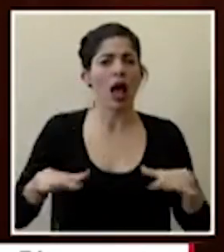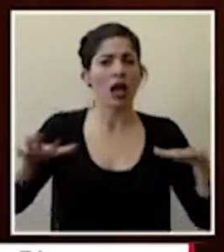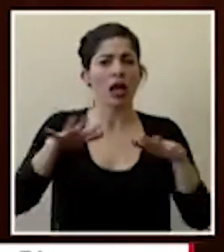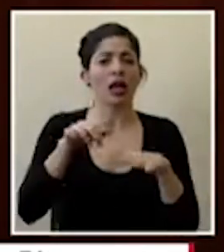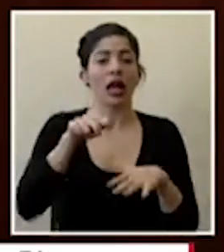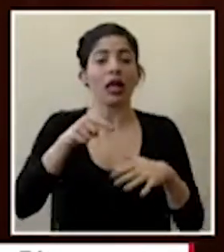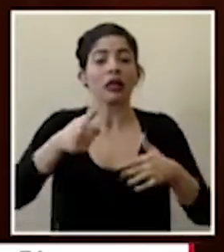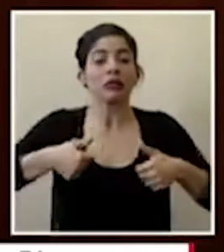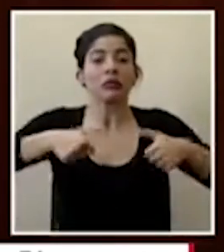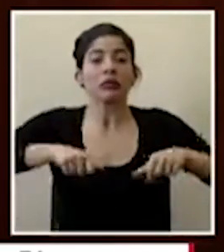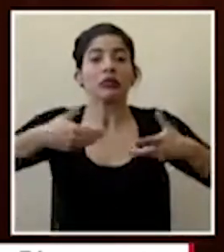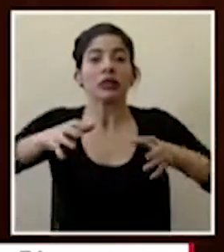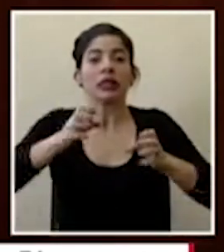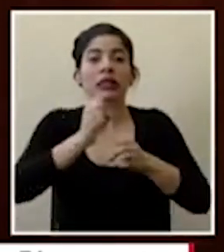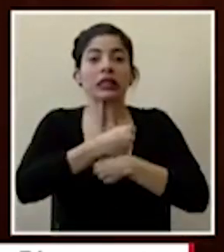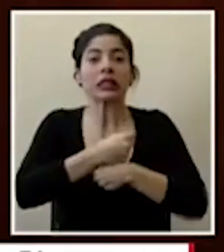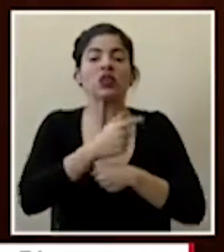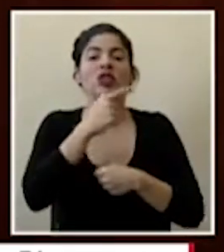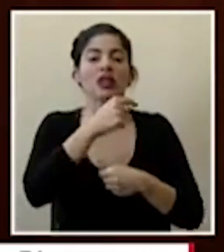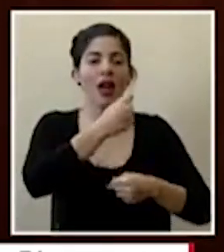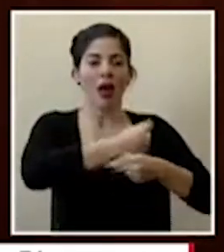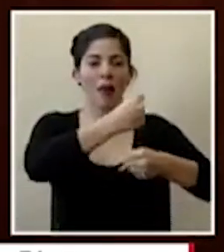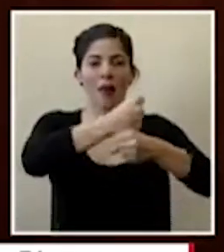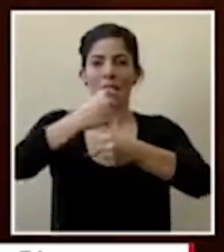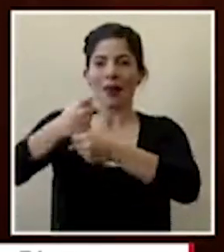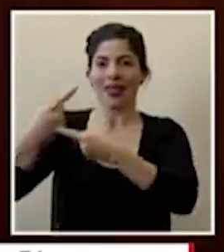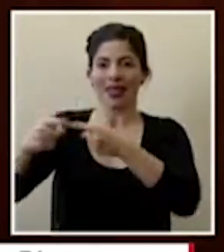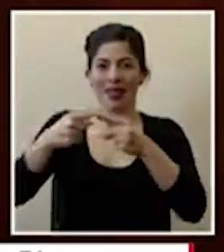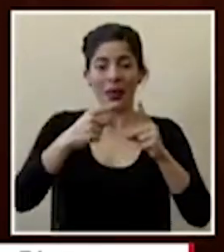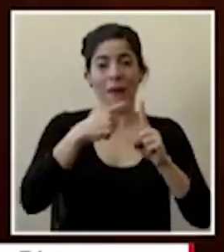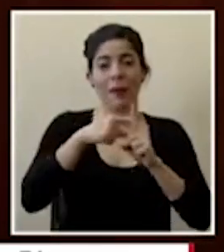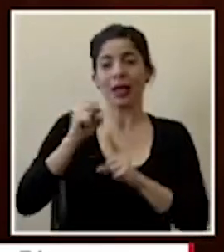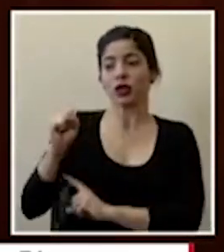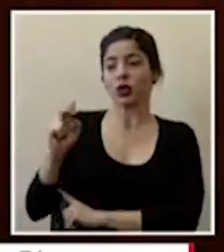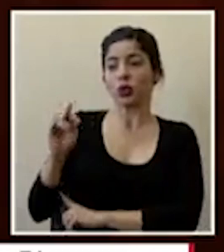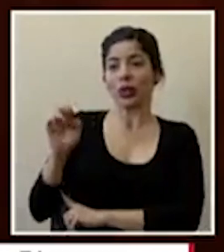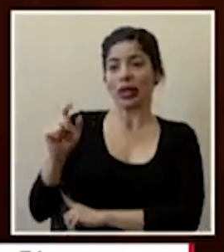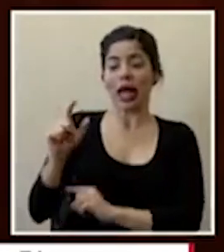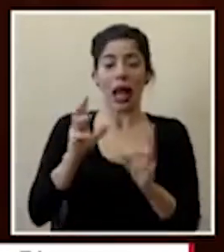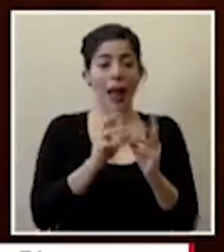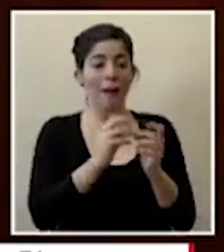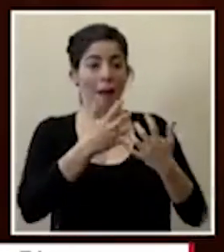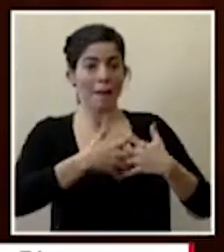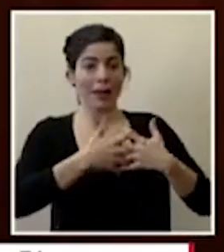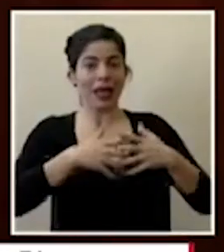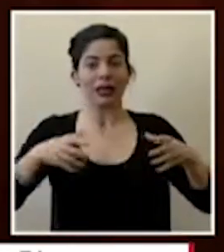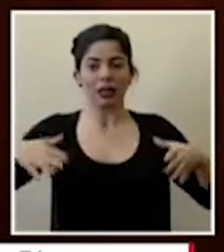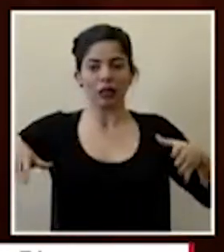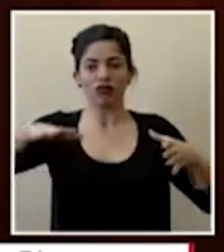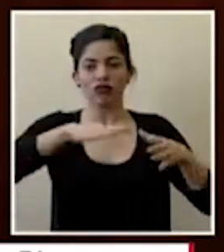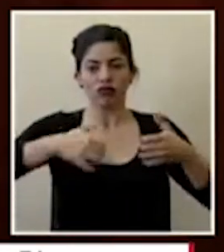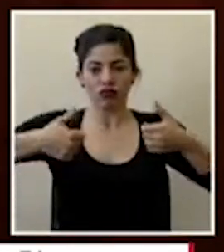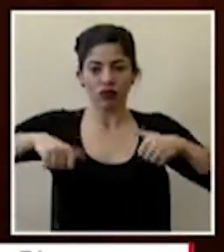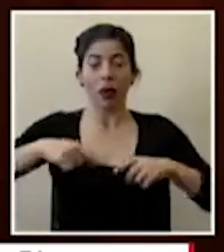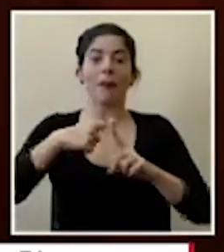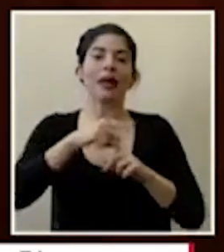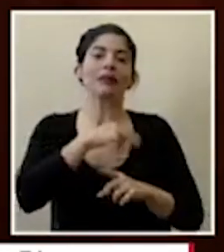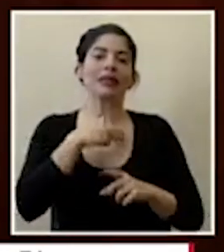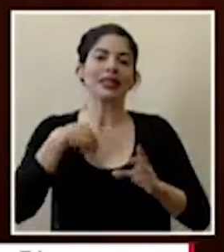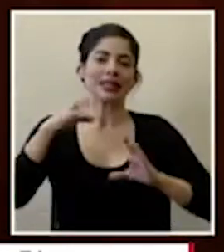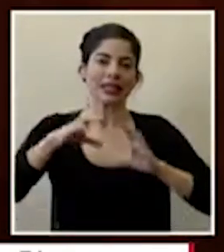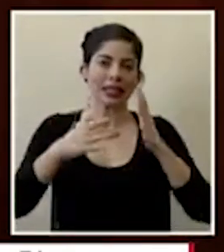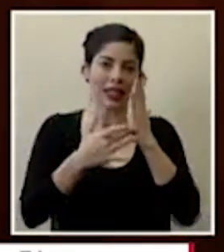sido un acuerdo que se ha hecho entre los diferentes operadores las utel las cámara empresarial y pues obviamente el ministerio de ciencia tecnología y